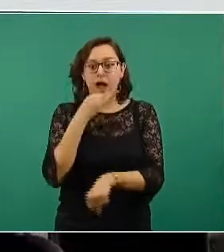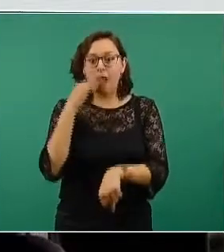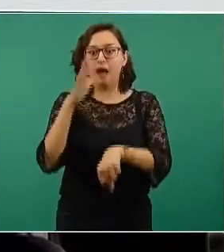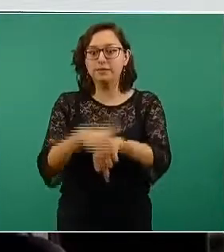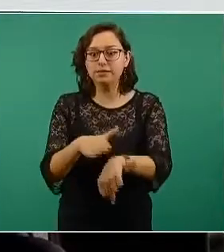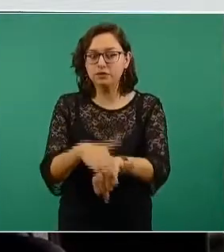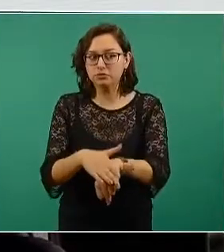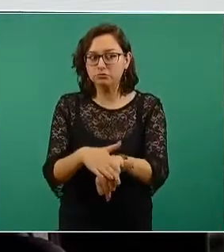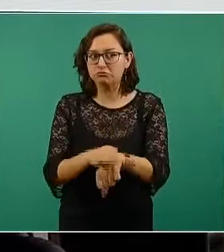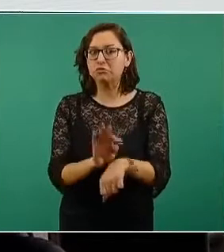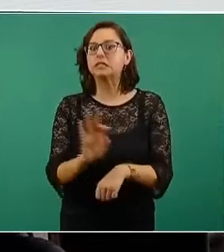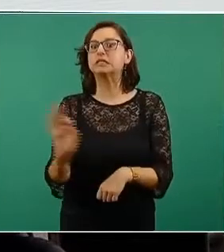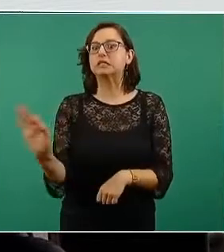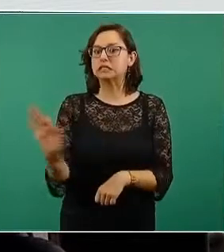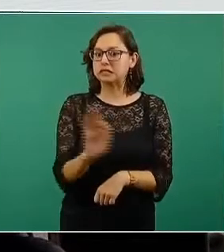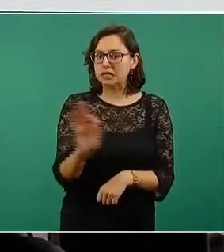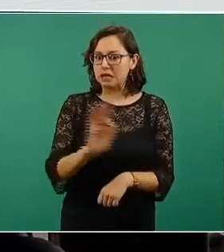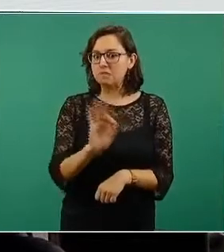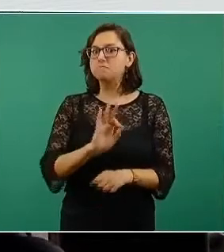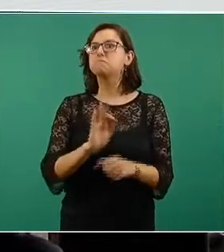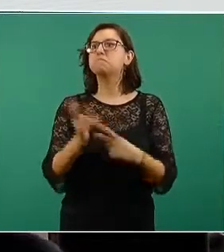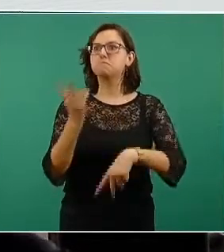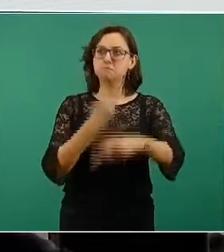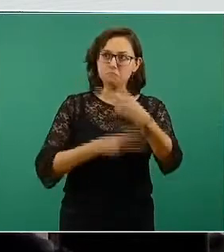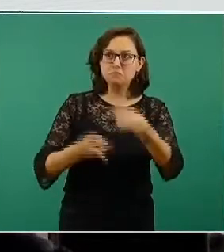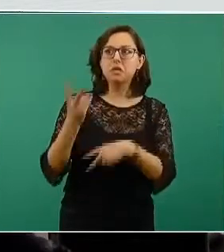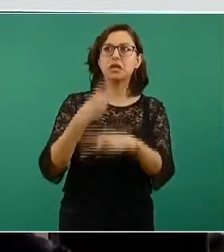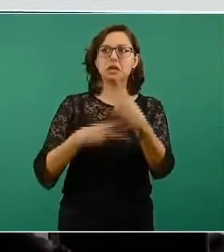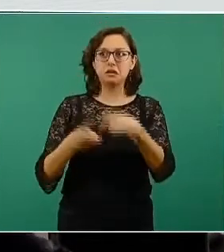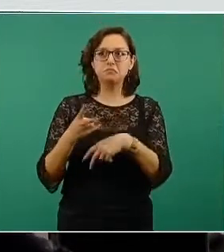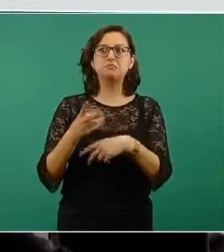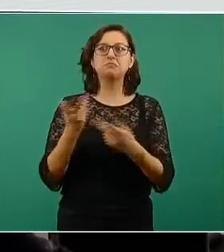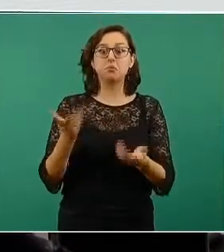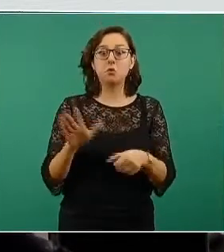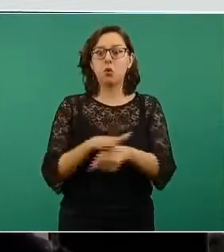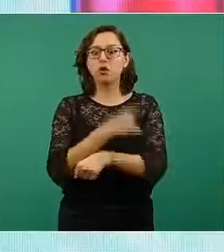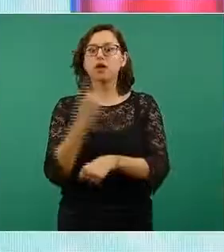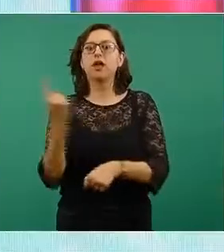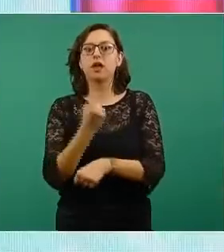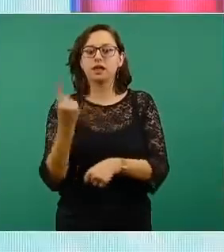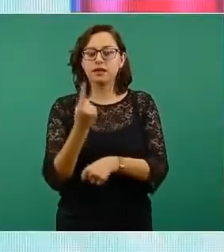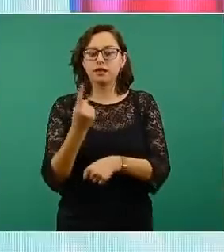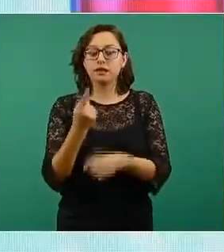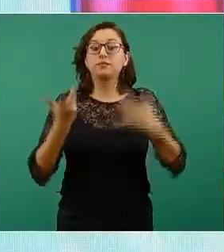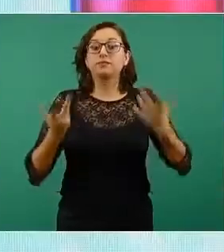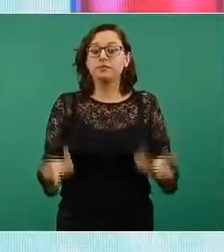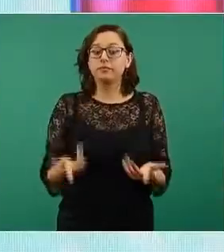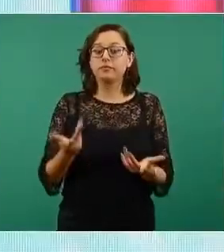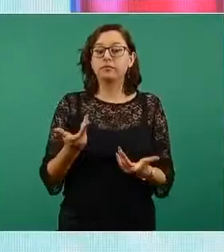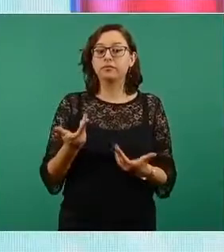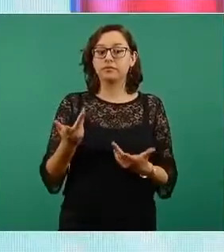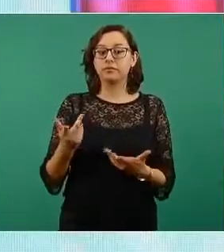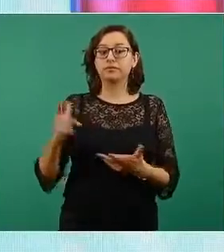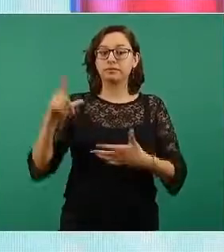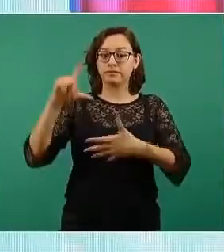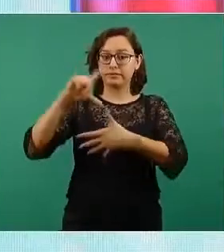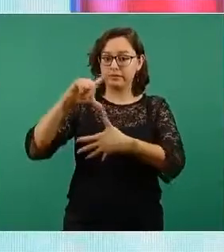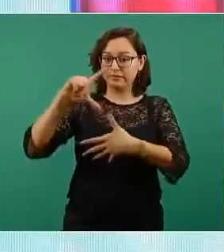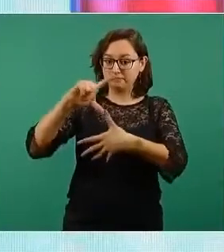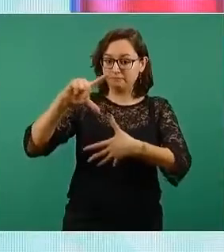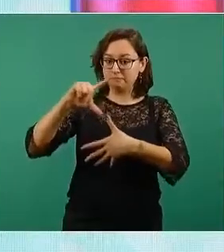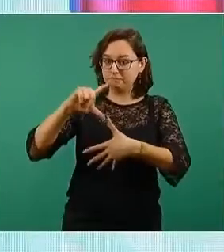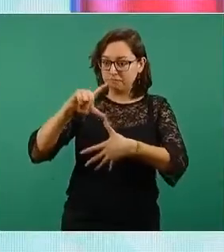una señal fundamental el hecho de que en algunos países de la región, sobre todo en el hemisferio sur, países en